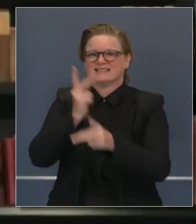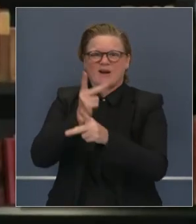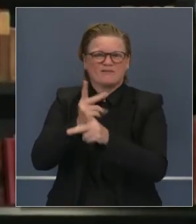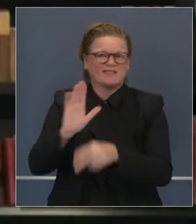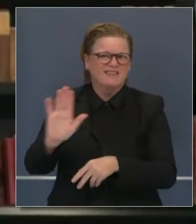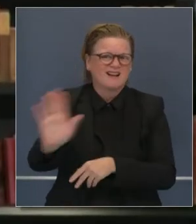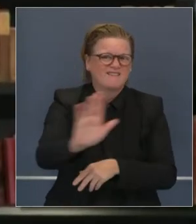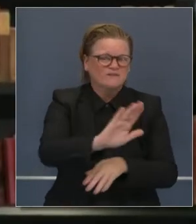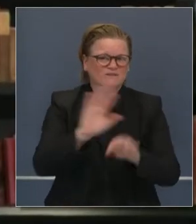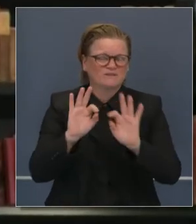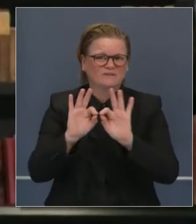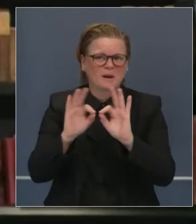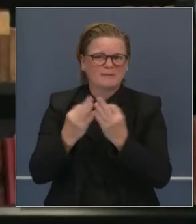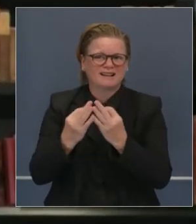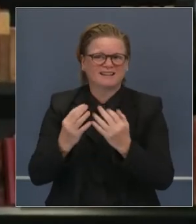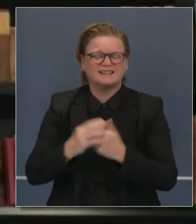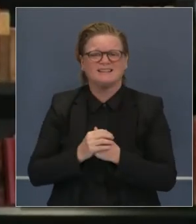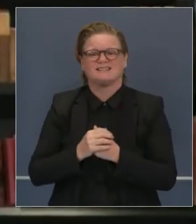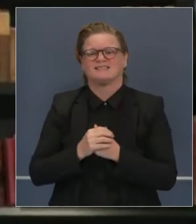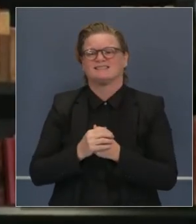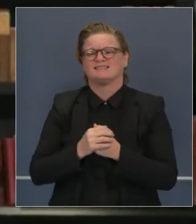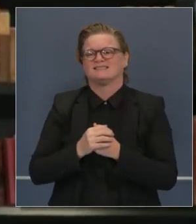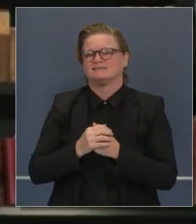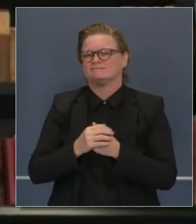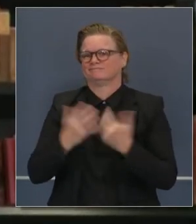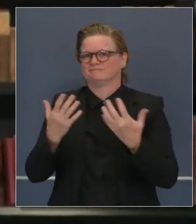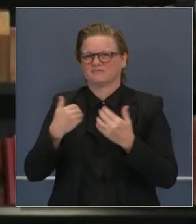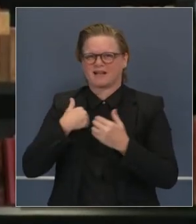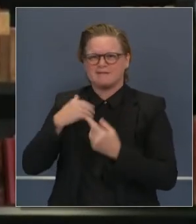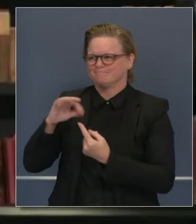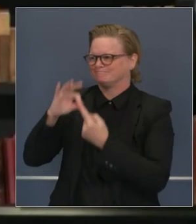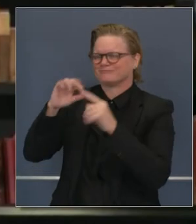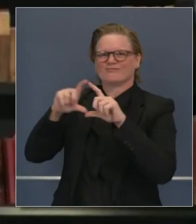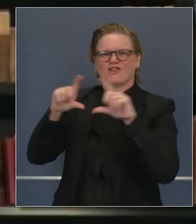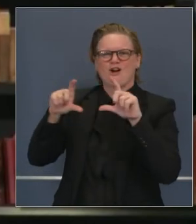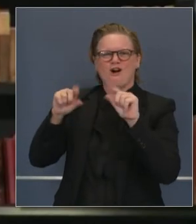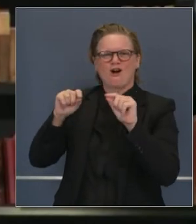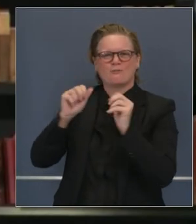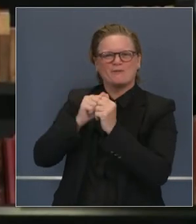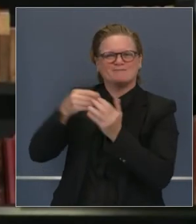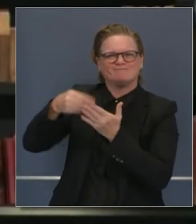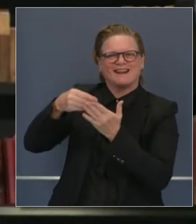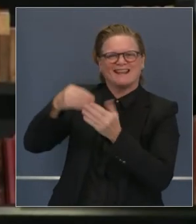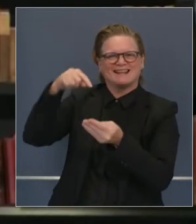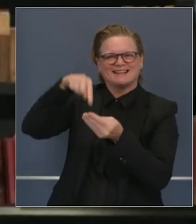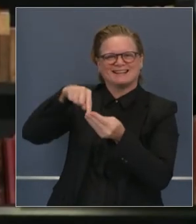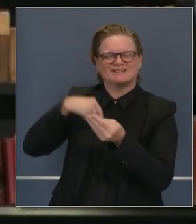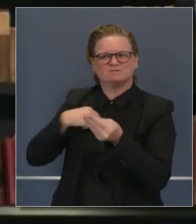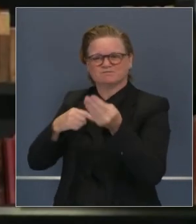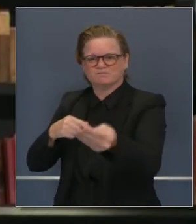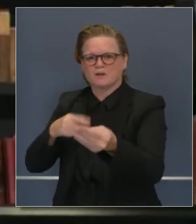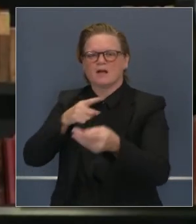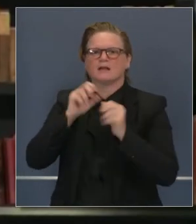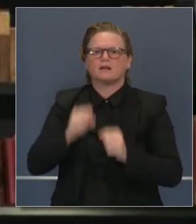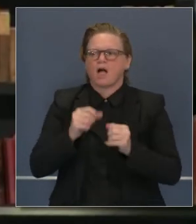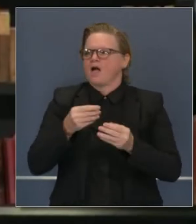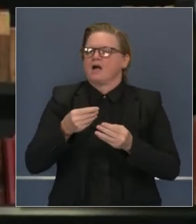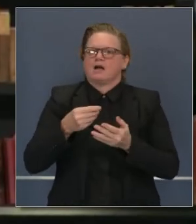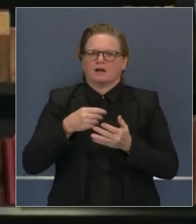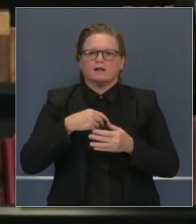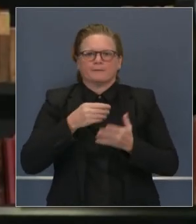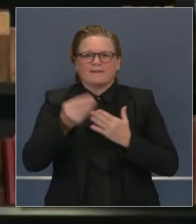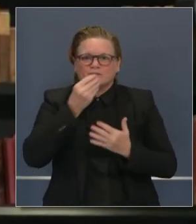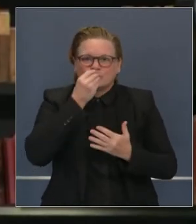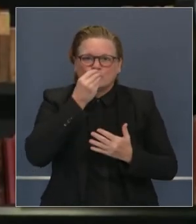de cuidar a sus seres queridos, con tarjetas de débito que se les proporcionó para trabajadores en